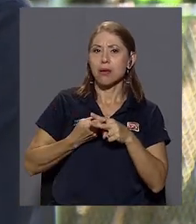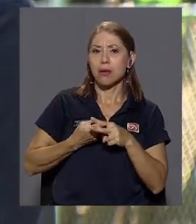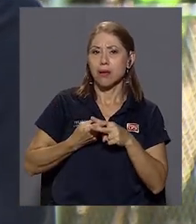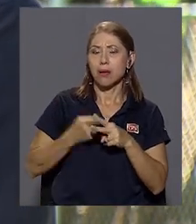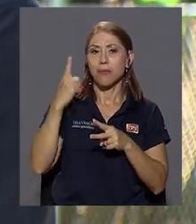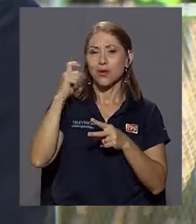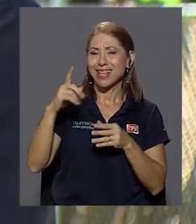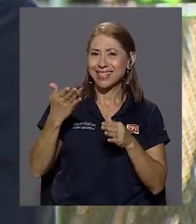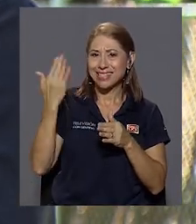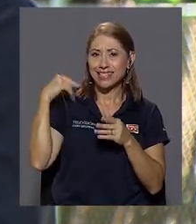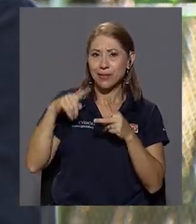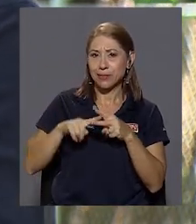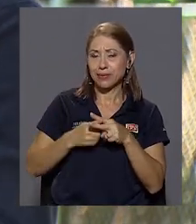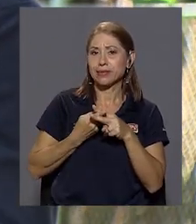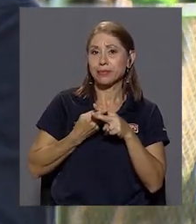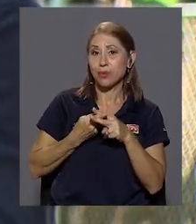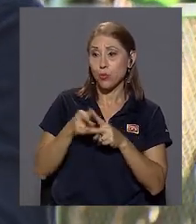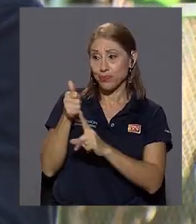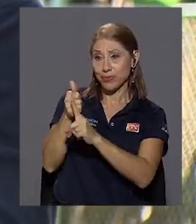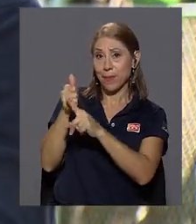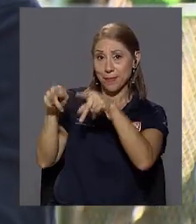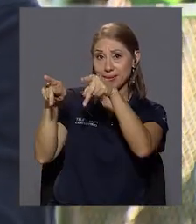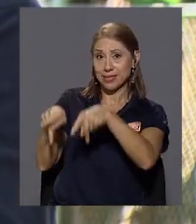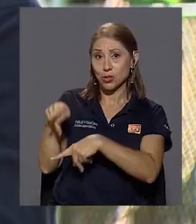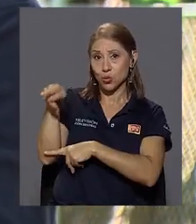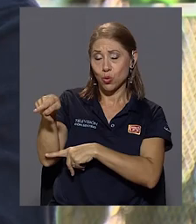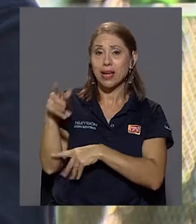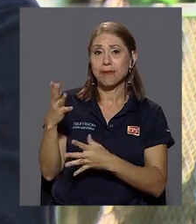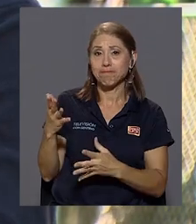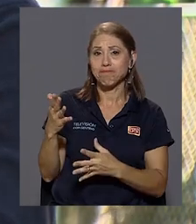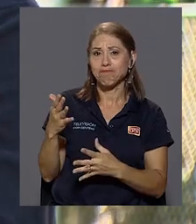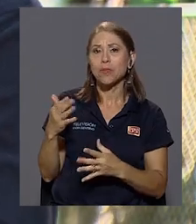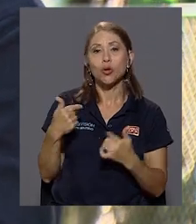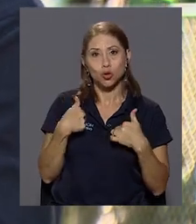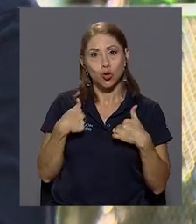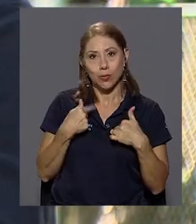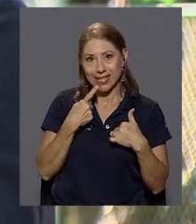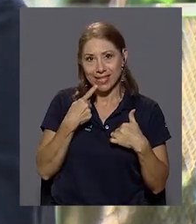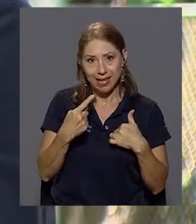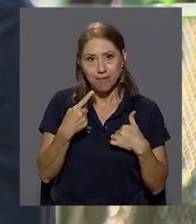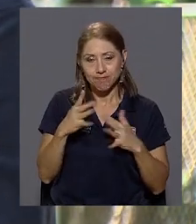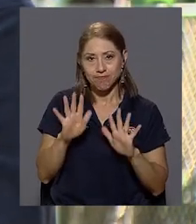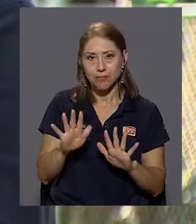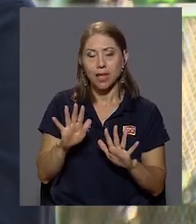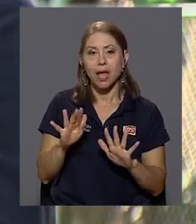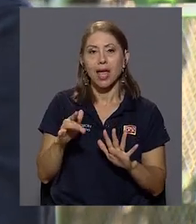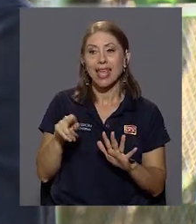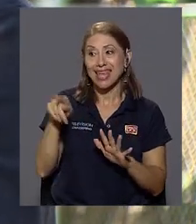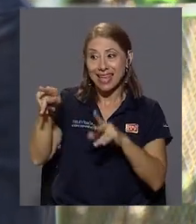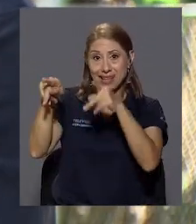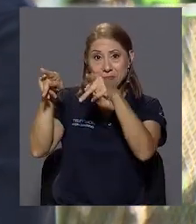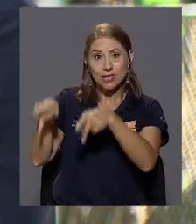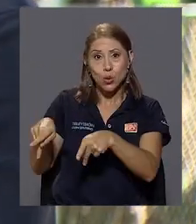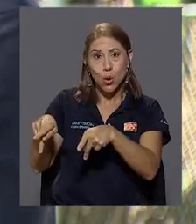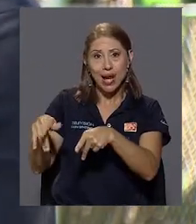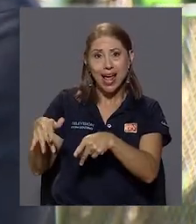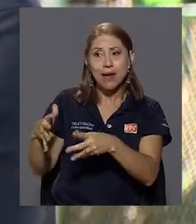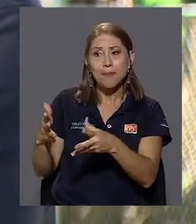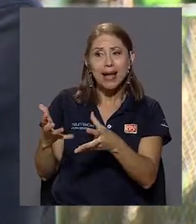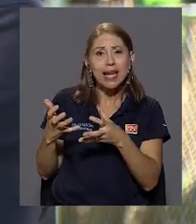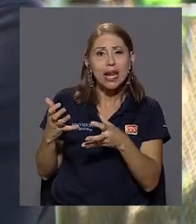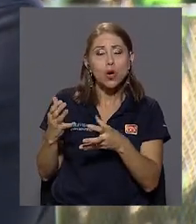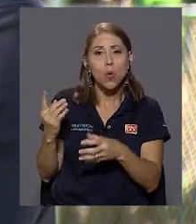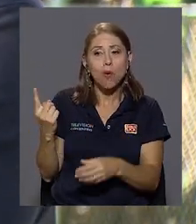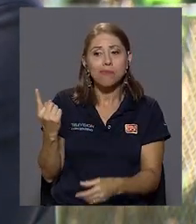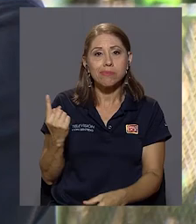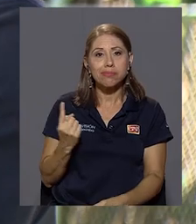al principio la persona, tal vez, una de las cosas que yo podría decir o atreverme a decir en este caso concretamente es va a haber un